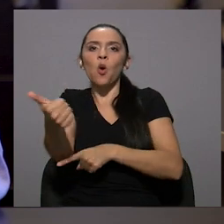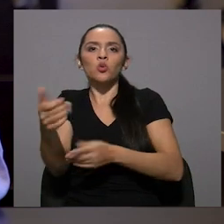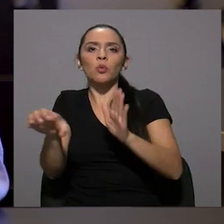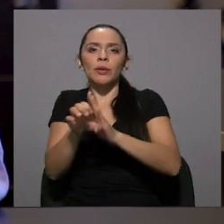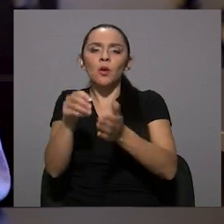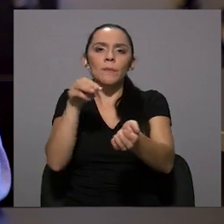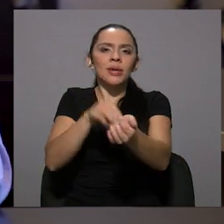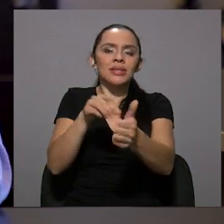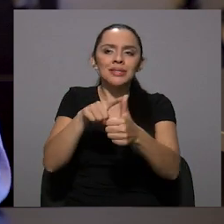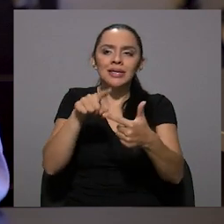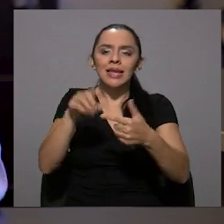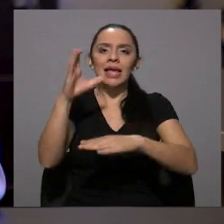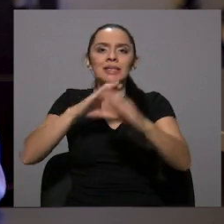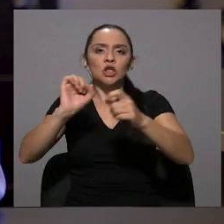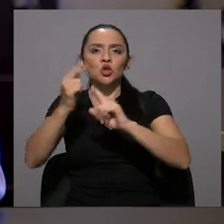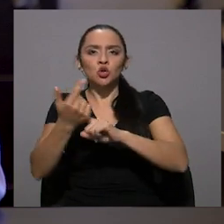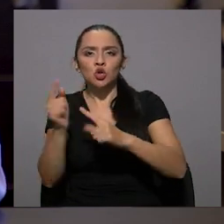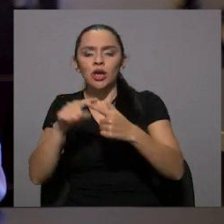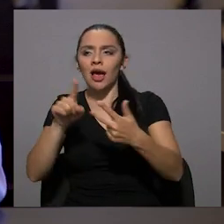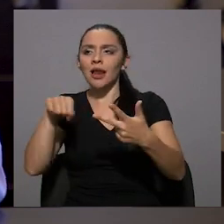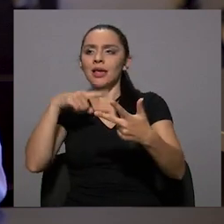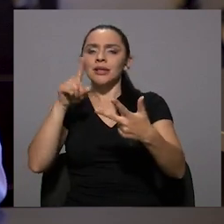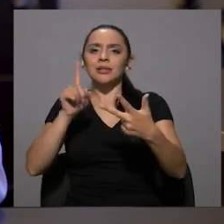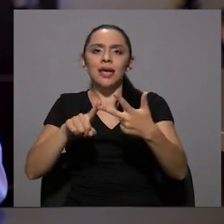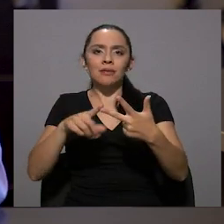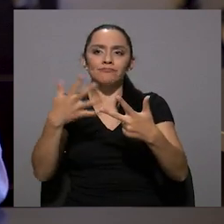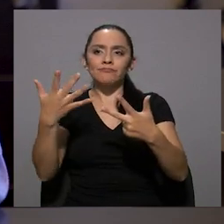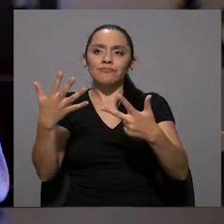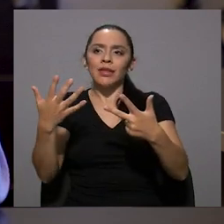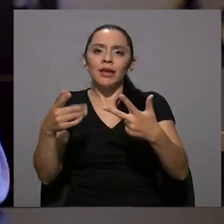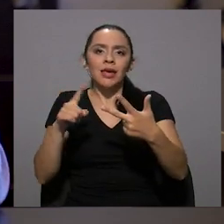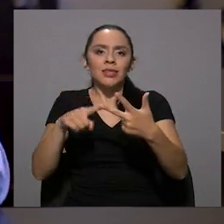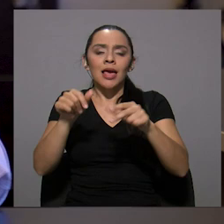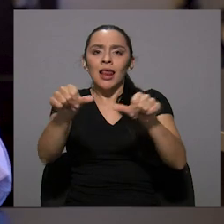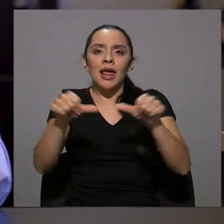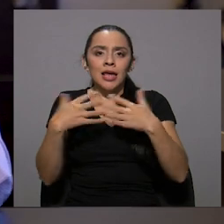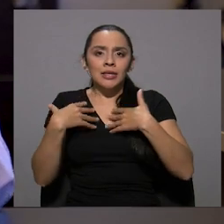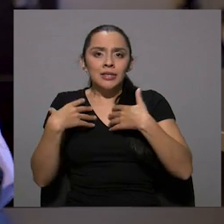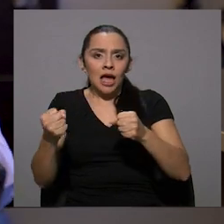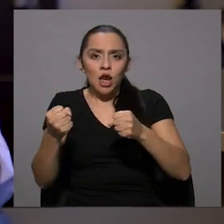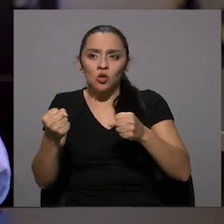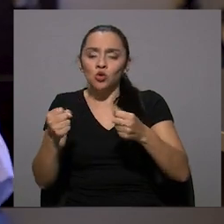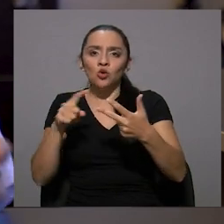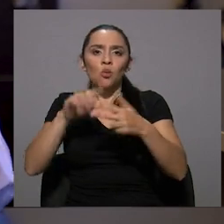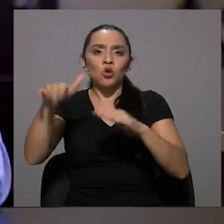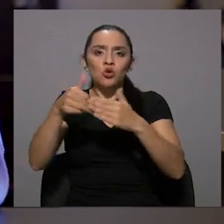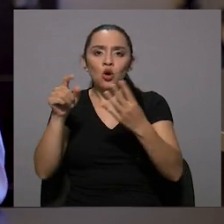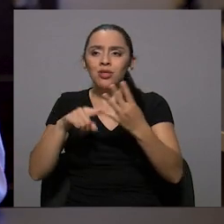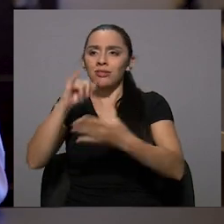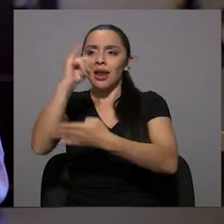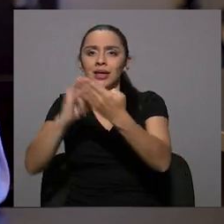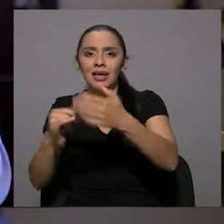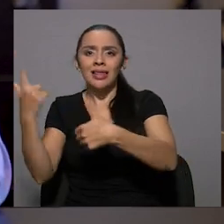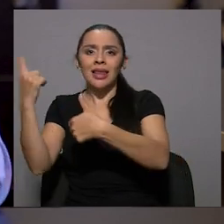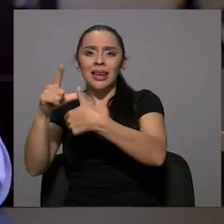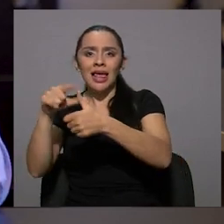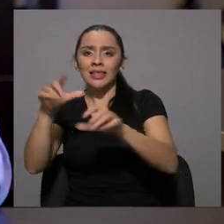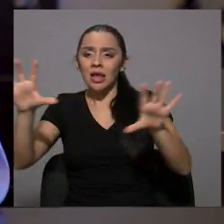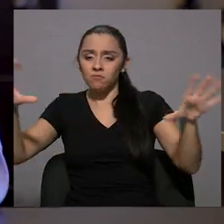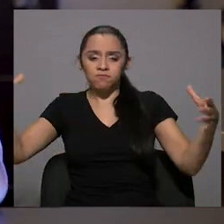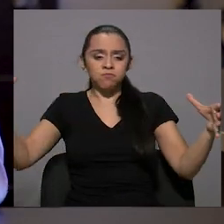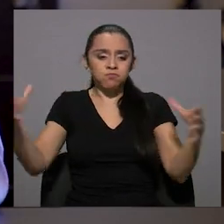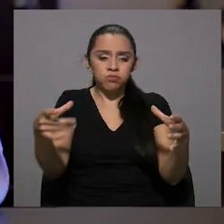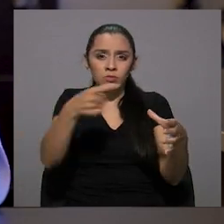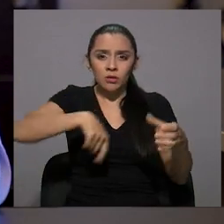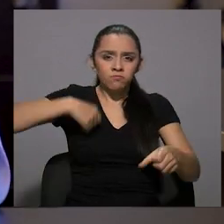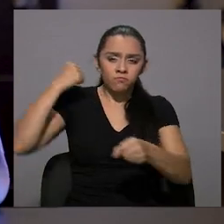con profesionales de medicina, de ciencias sociales, del área de la salud común, todo, de las